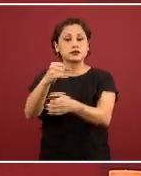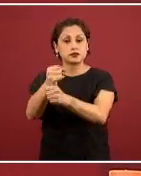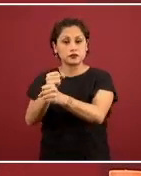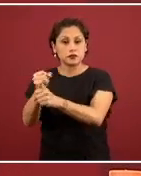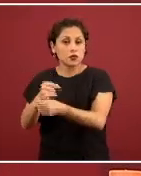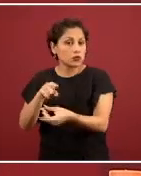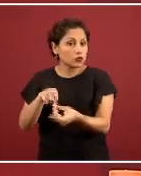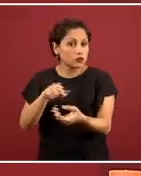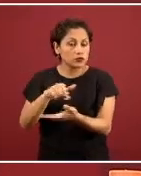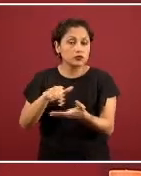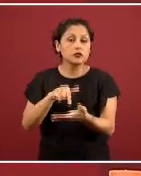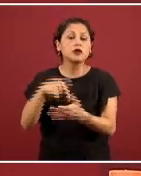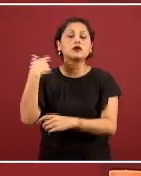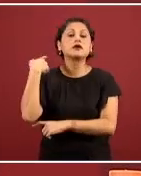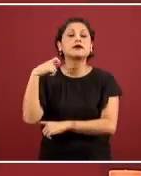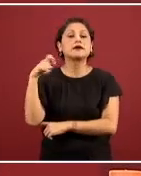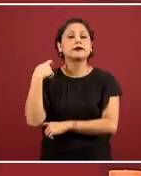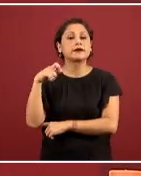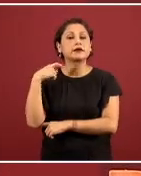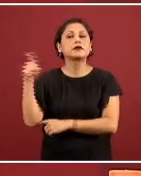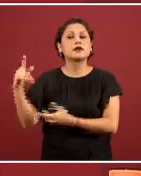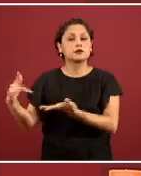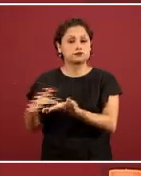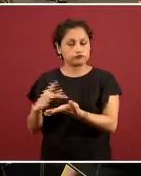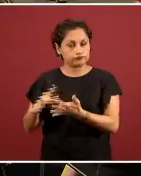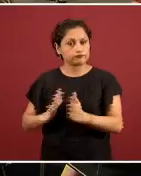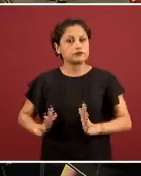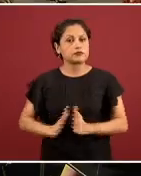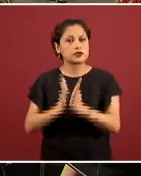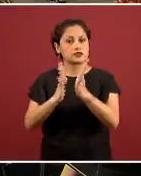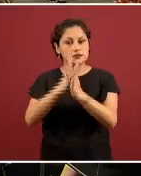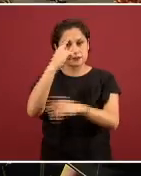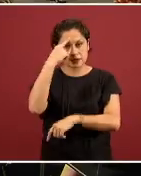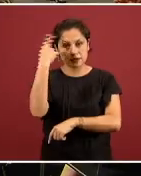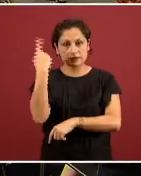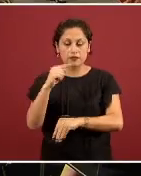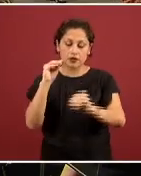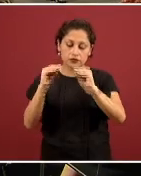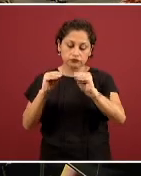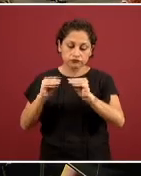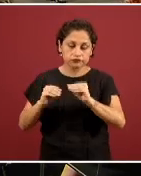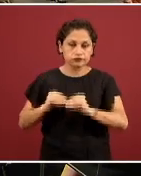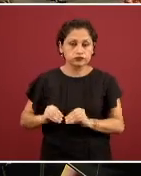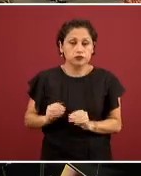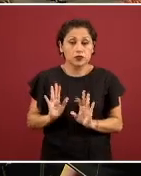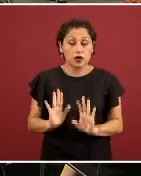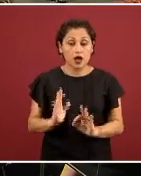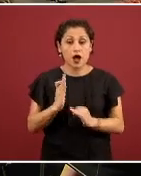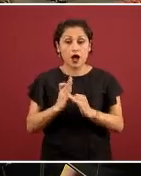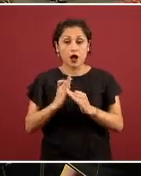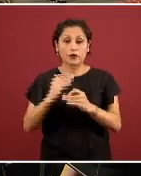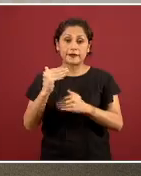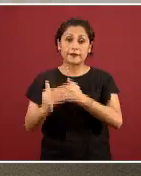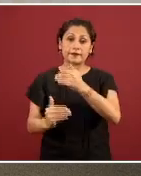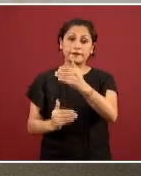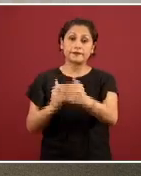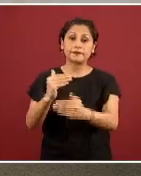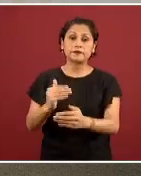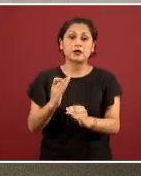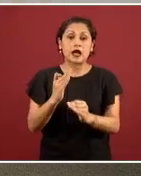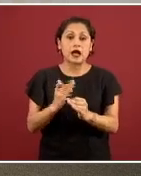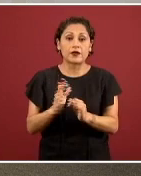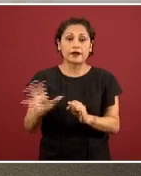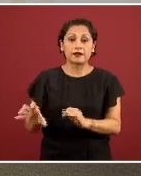Querétaro que ha participado en este proceso. Entonces, estamos avanzando, todavía no tenemos ninguna noticia concreta que compartir,